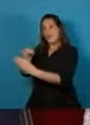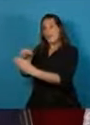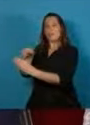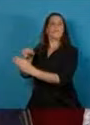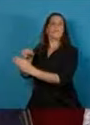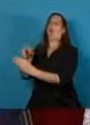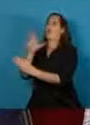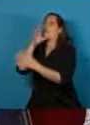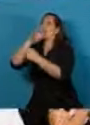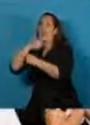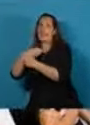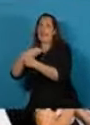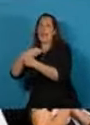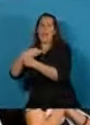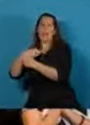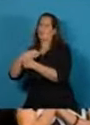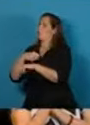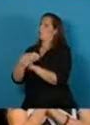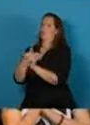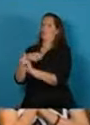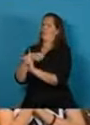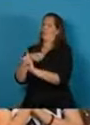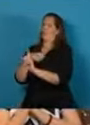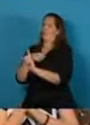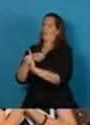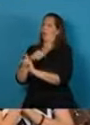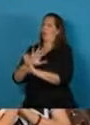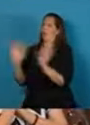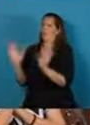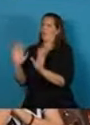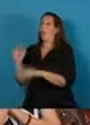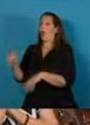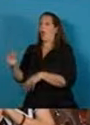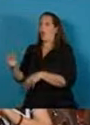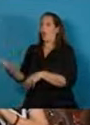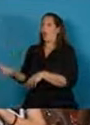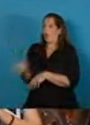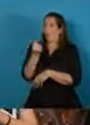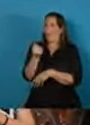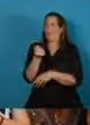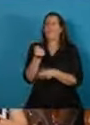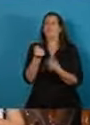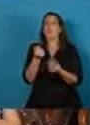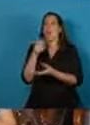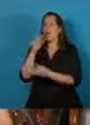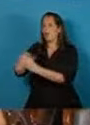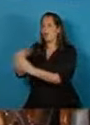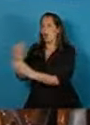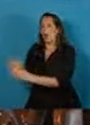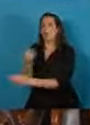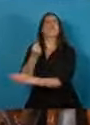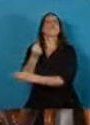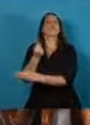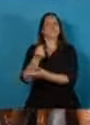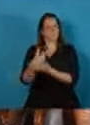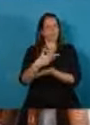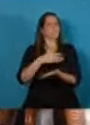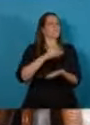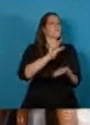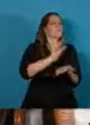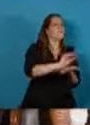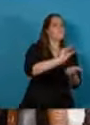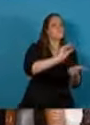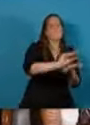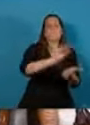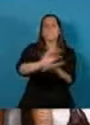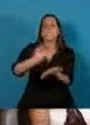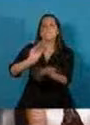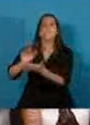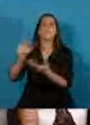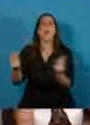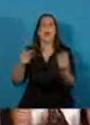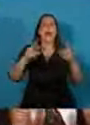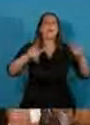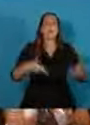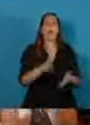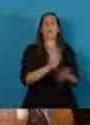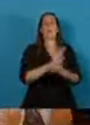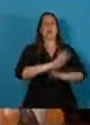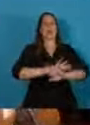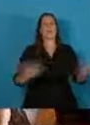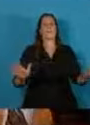secretos sino que serán reasignados para financiar el presupuesto del plan contra el hambre en Argentina.